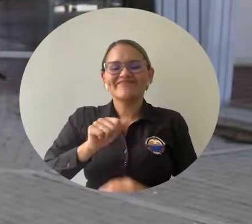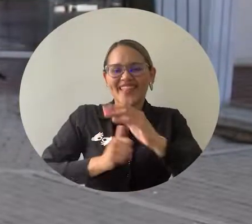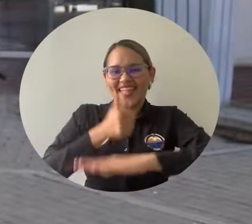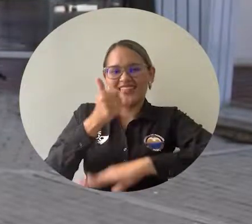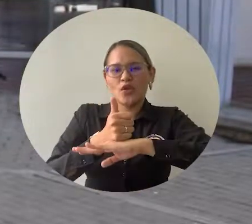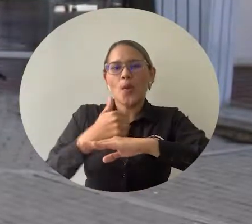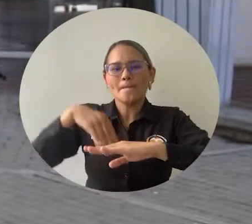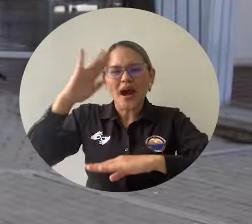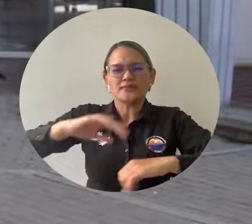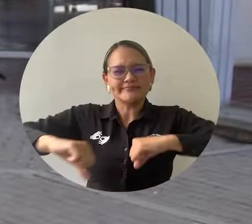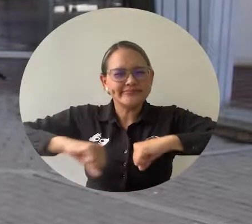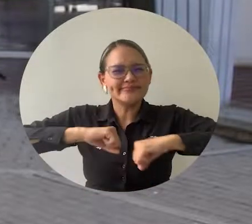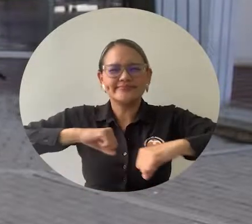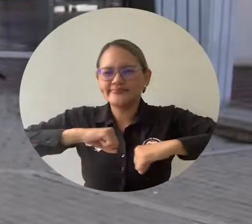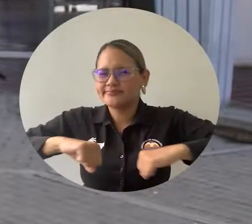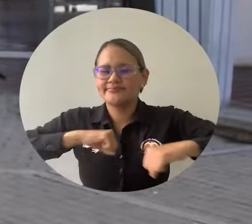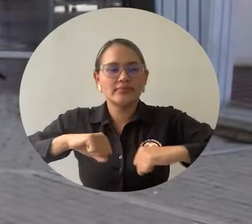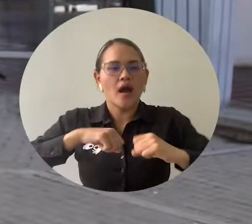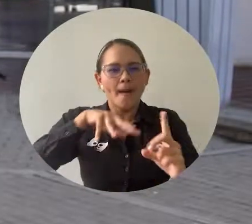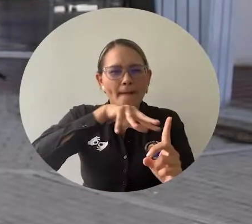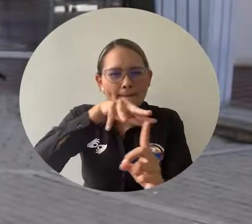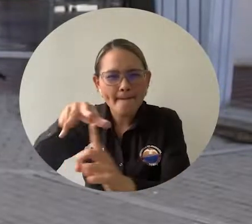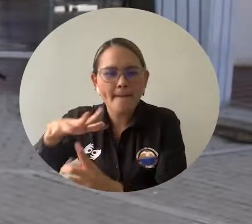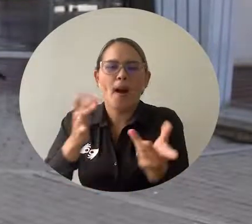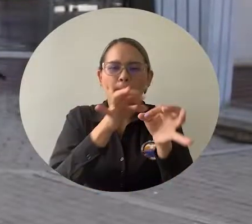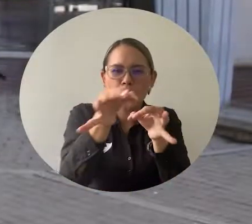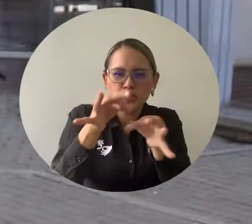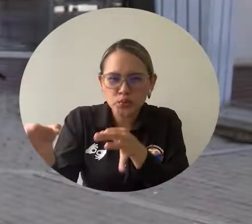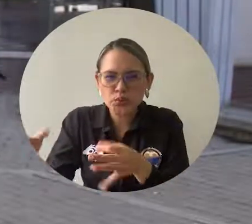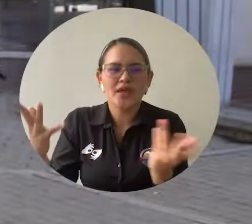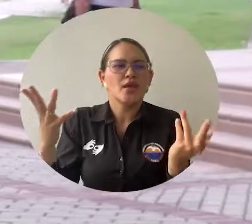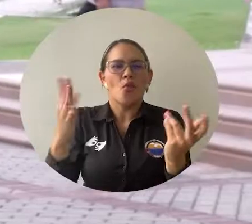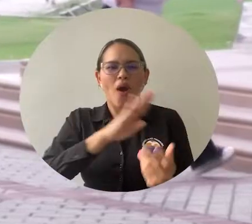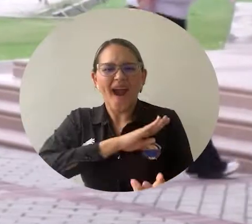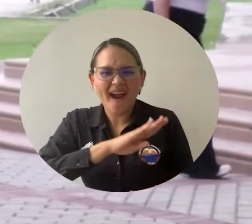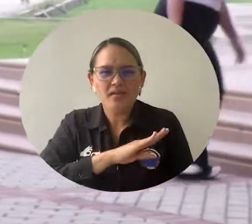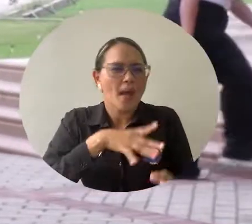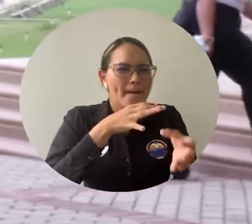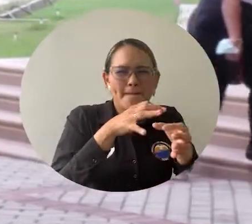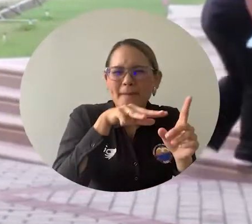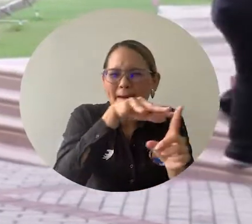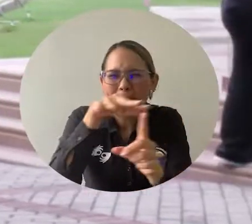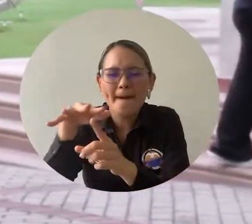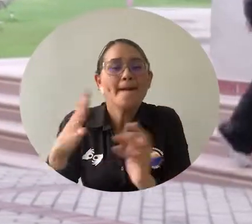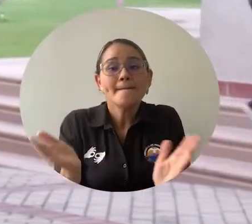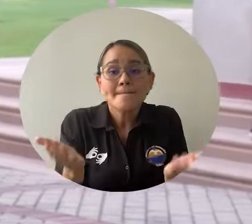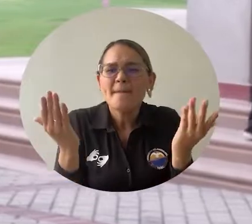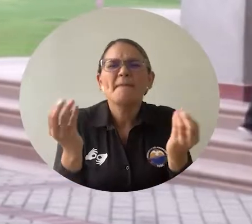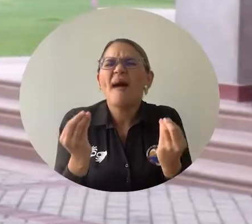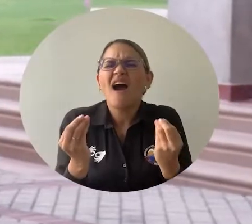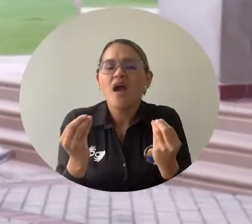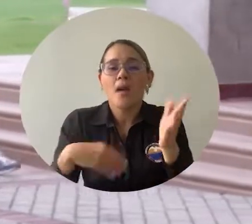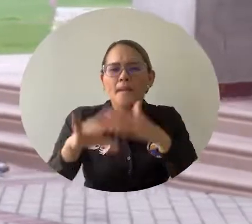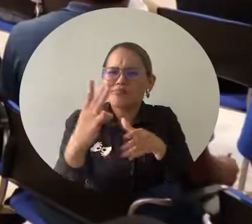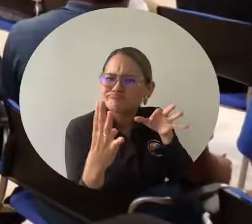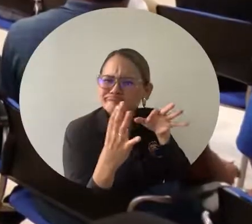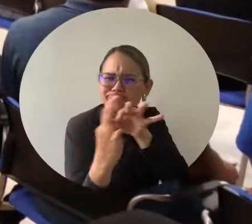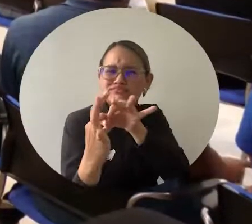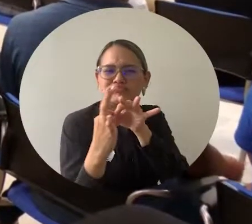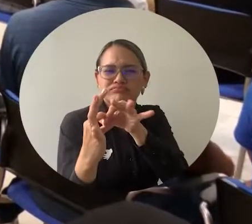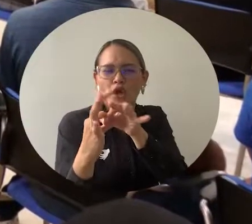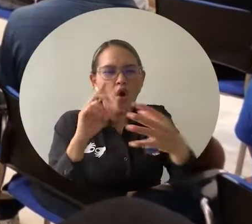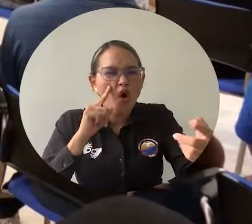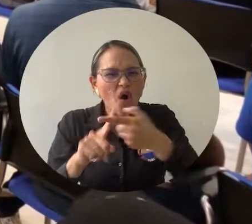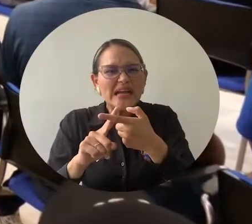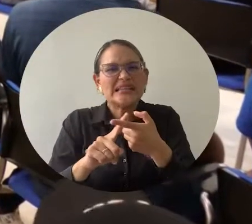preocuparse cada semestre por impulsar en los municipios y en las alcaldías nuevos convenios que nos permitan cerrar las brechas de